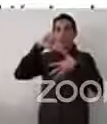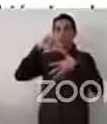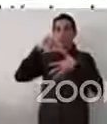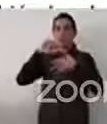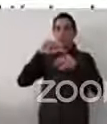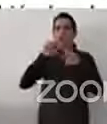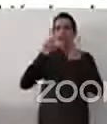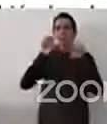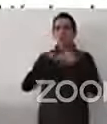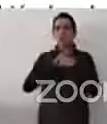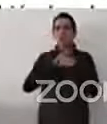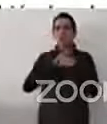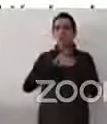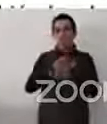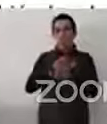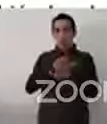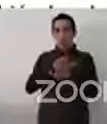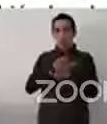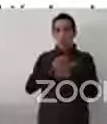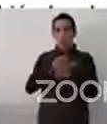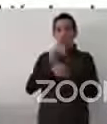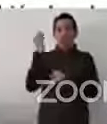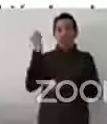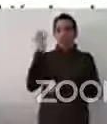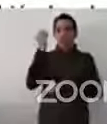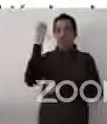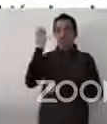conocida como la Conferencia de Durban.